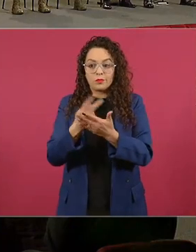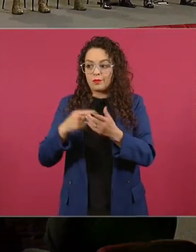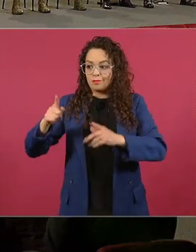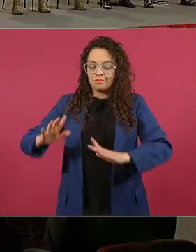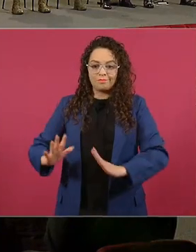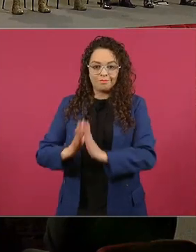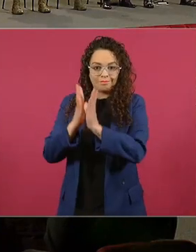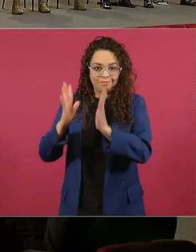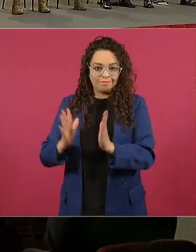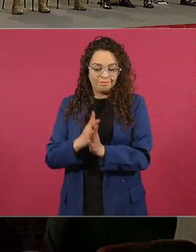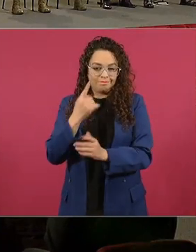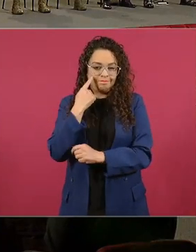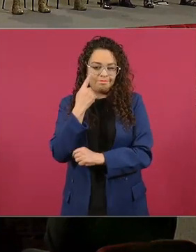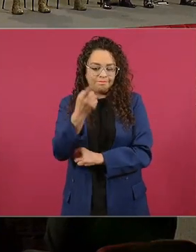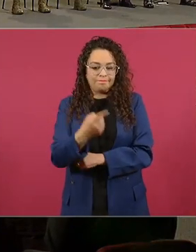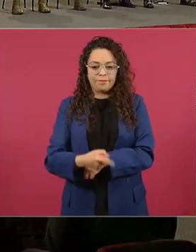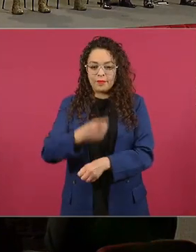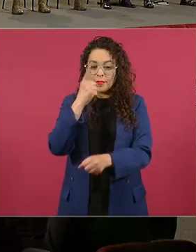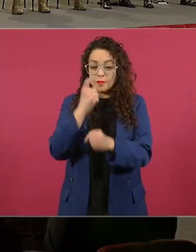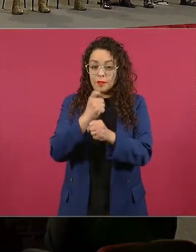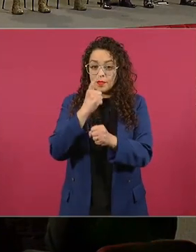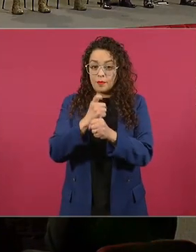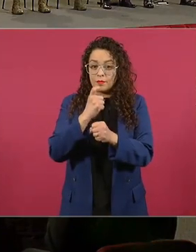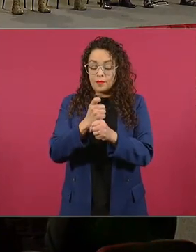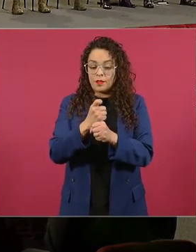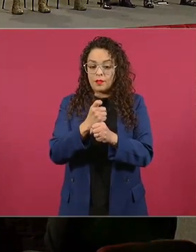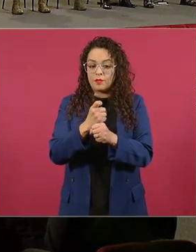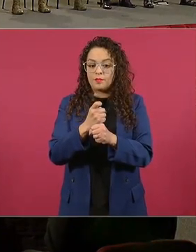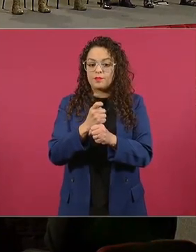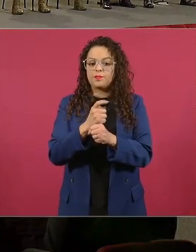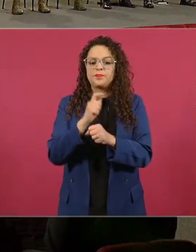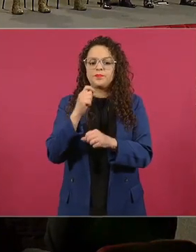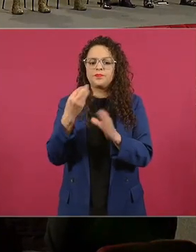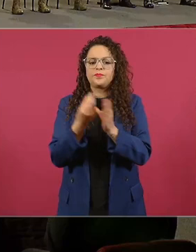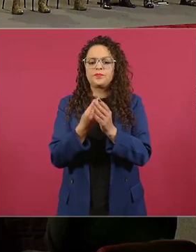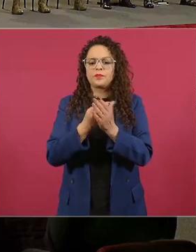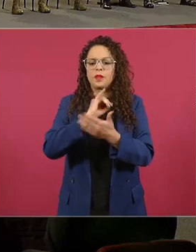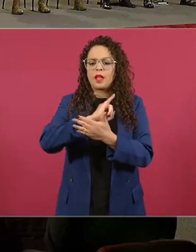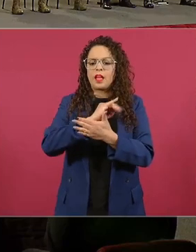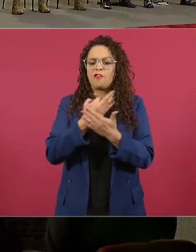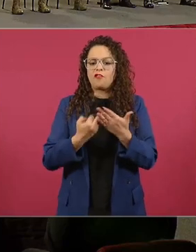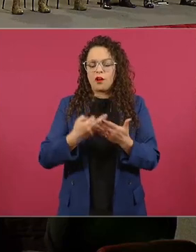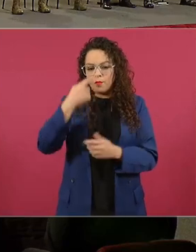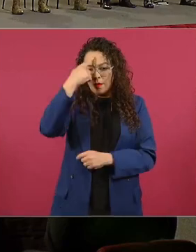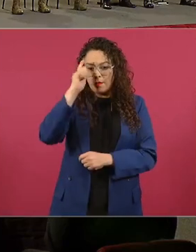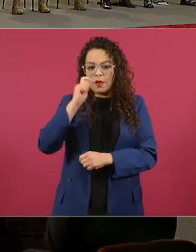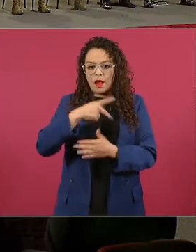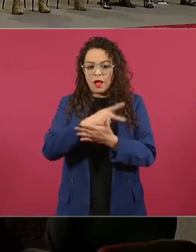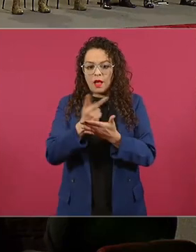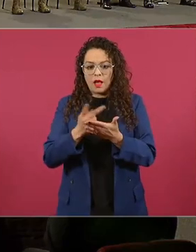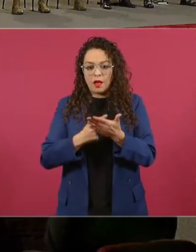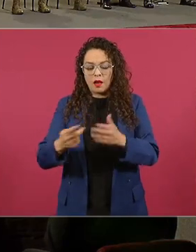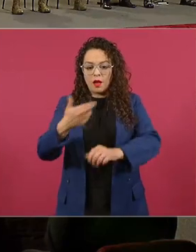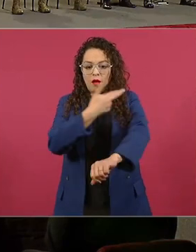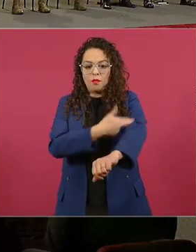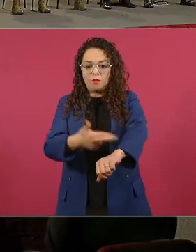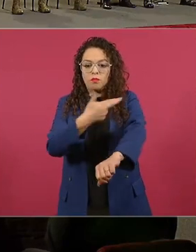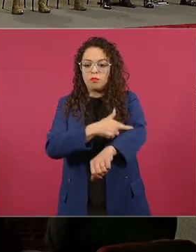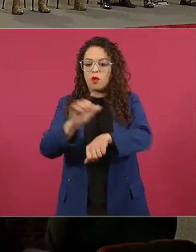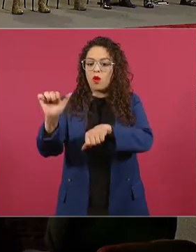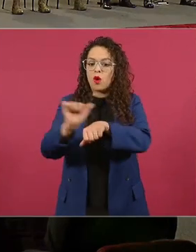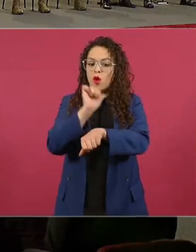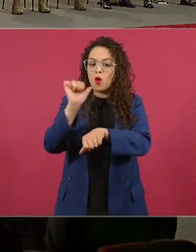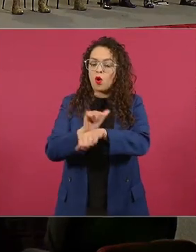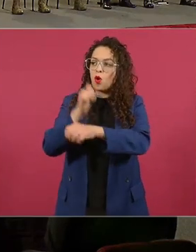En el primer caso es el informe sobre el programa de regularización de vehículos de procedencia extranjera